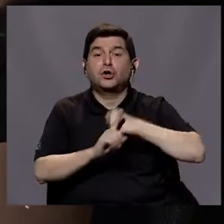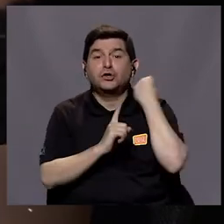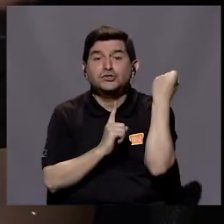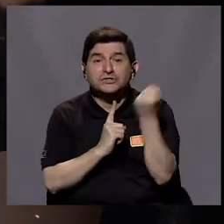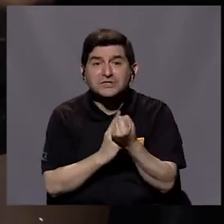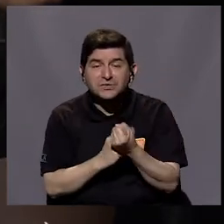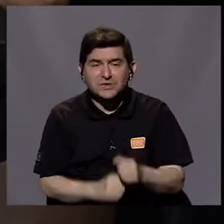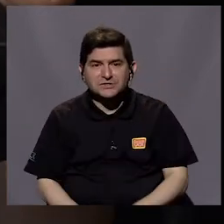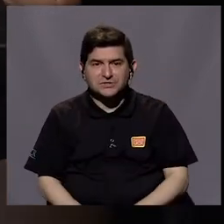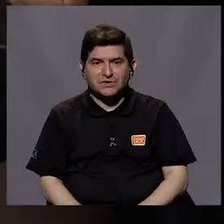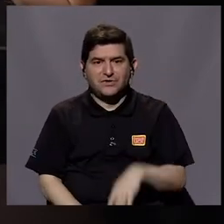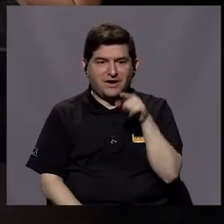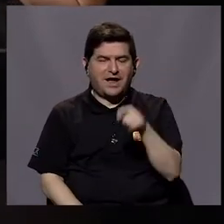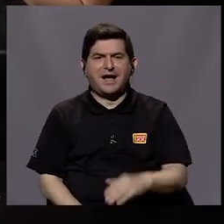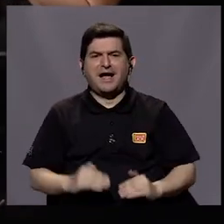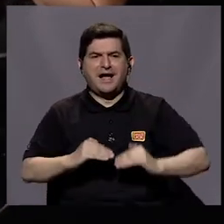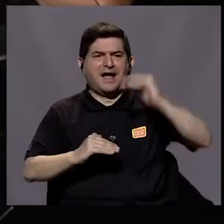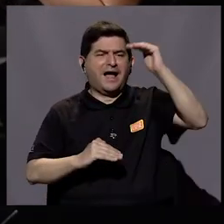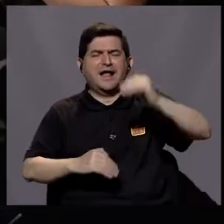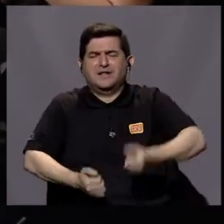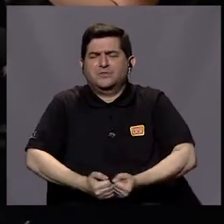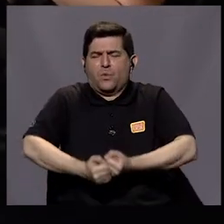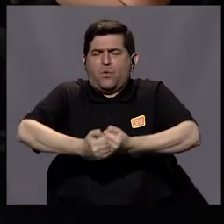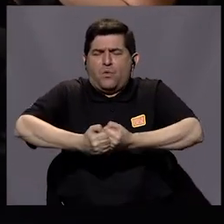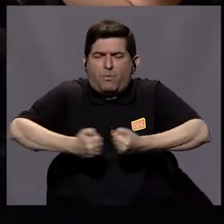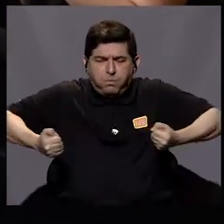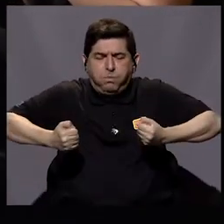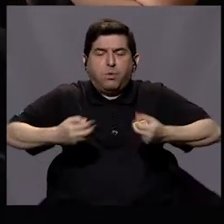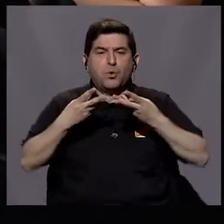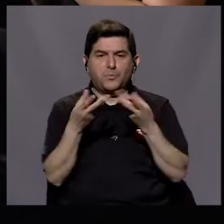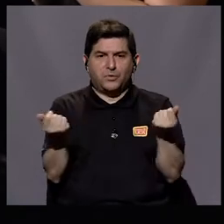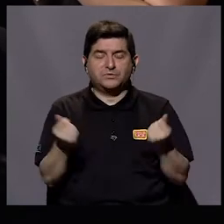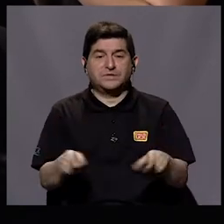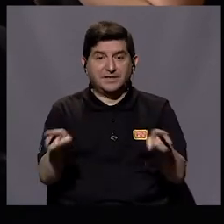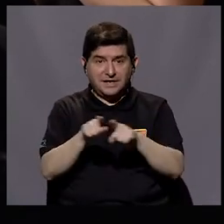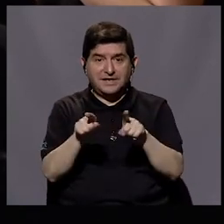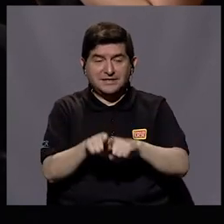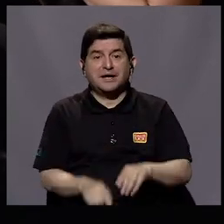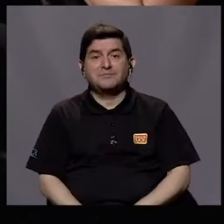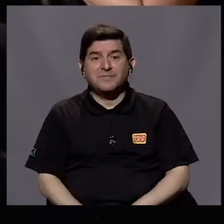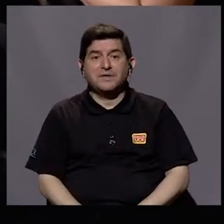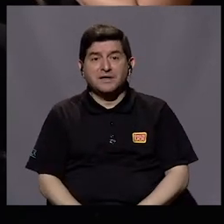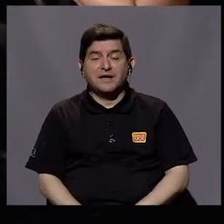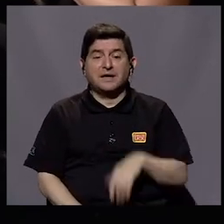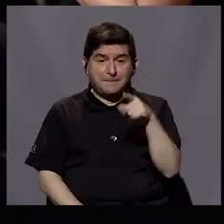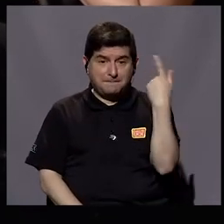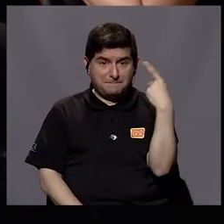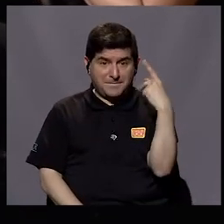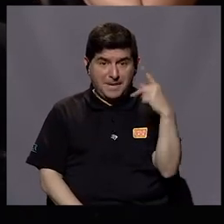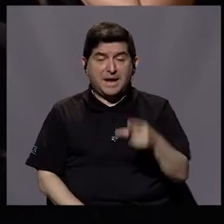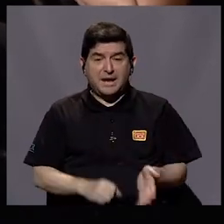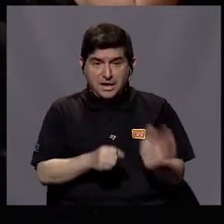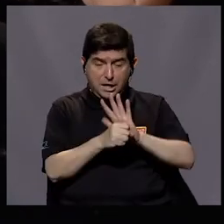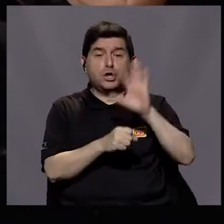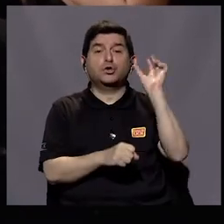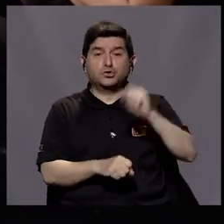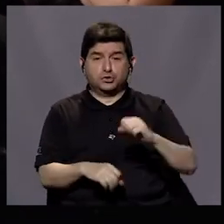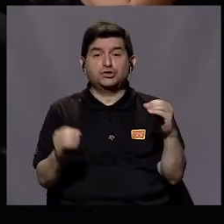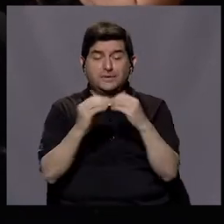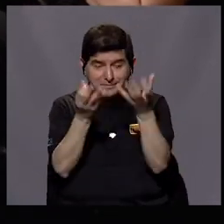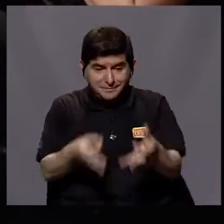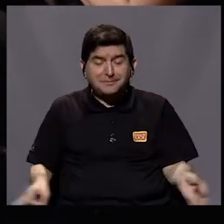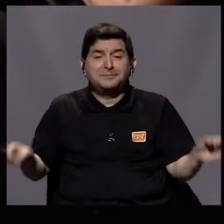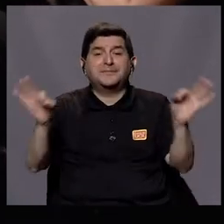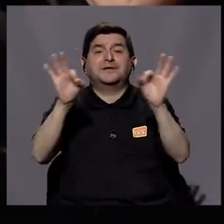dos condiciones que son disparadas por los altos niveles de obesidad. Y factor de riesgo del COVID. Y factor de riesgo del COVID. Cada vez se